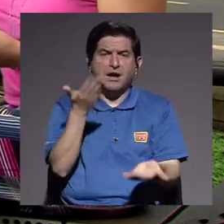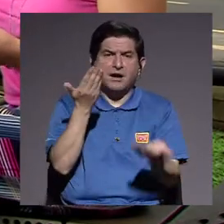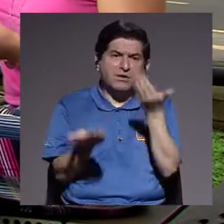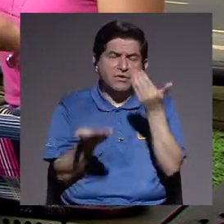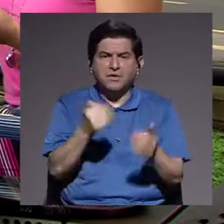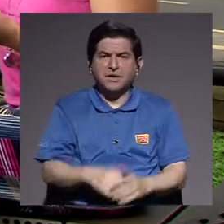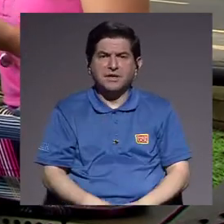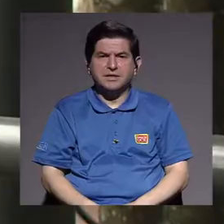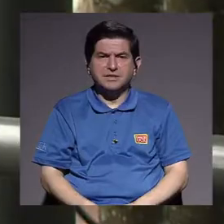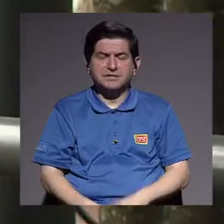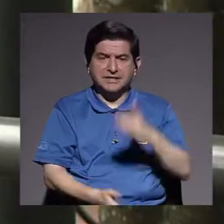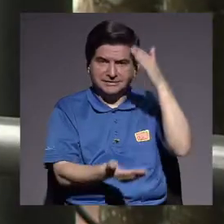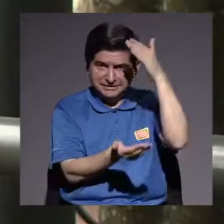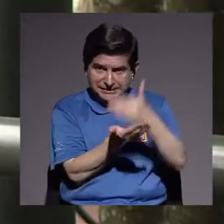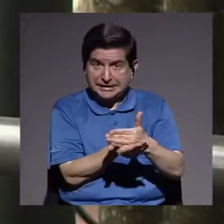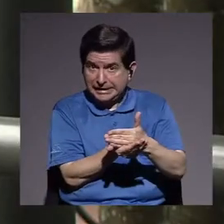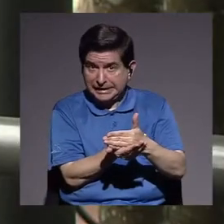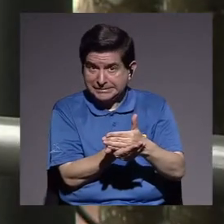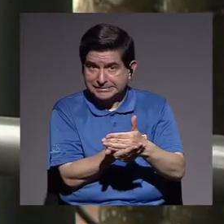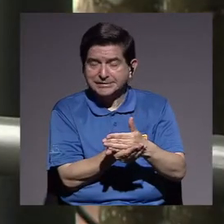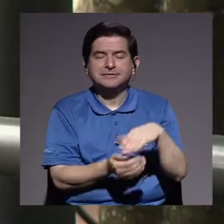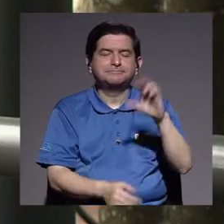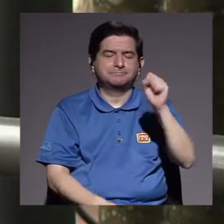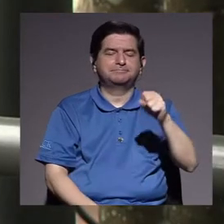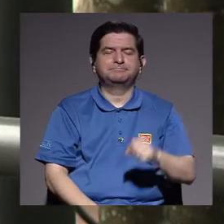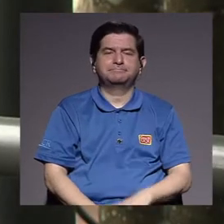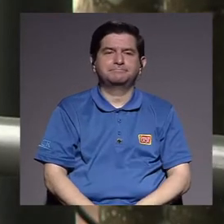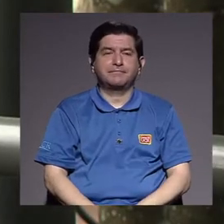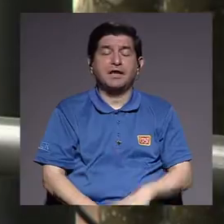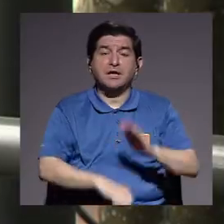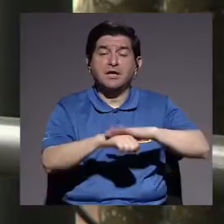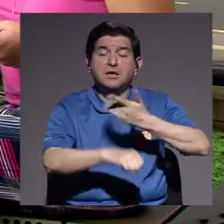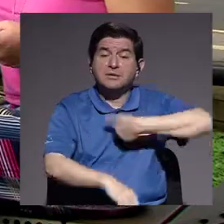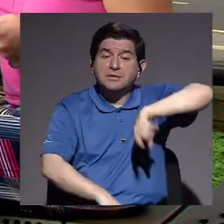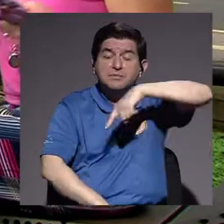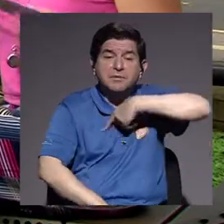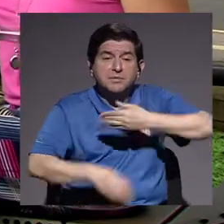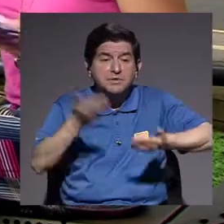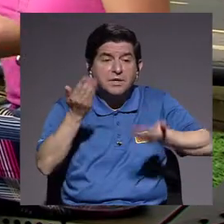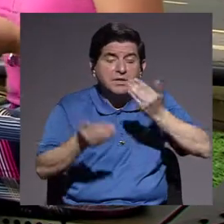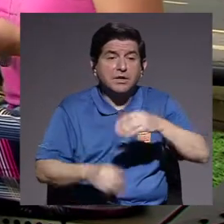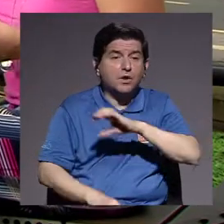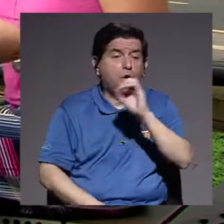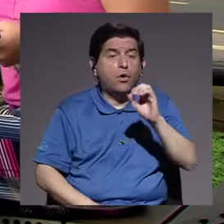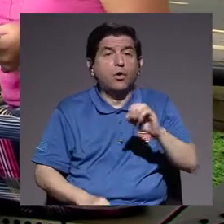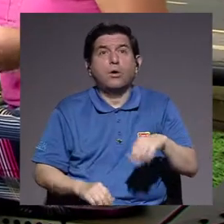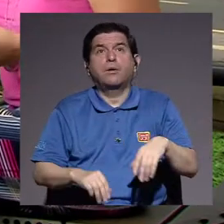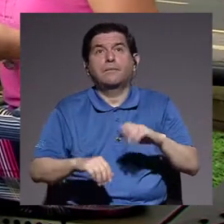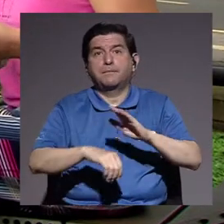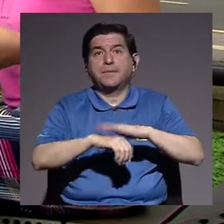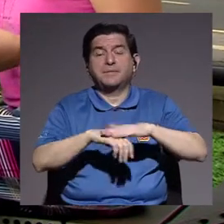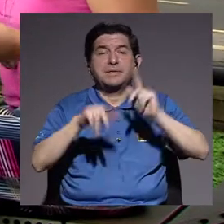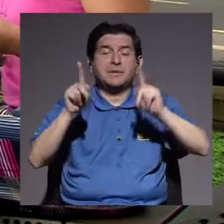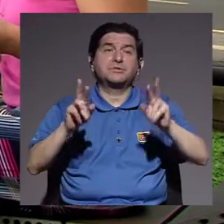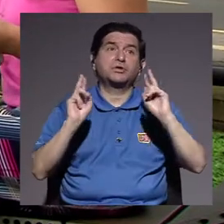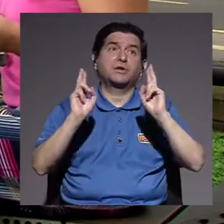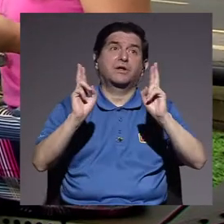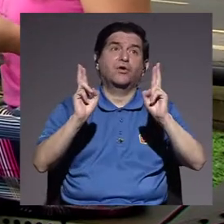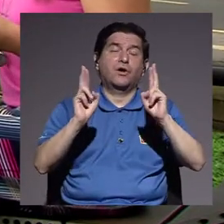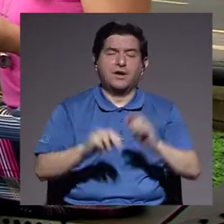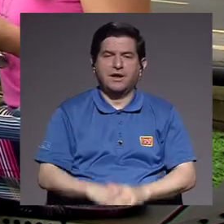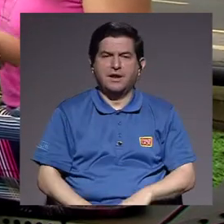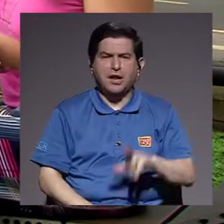tal vez no Que se están deteniendo de repente. Exacto, y que nos ha permitido tal vez ver, o que ojalá le pueda permitir ver a las personas, que